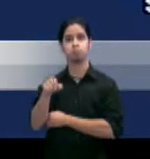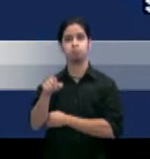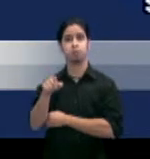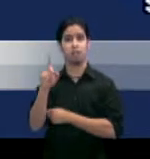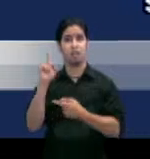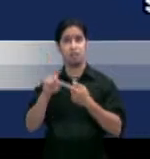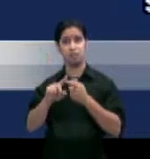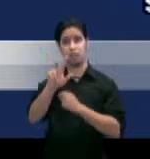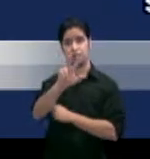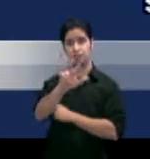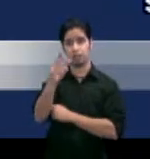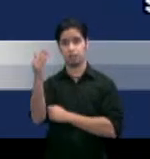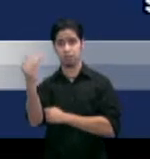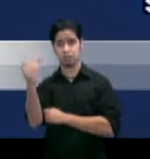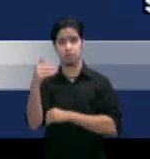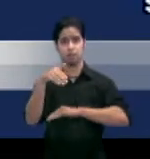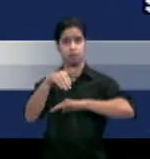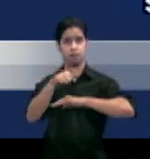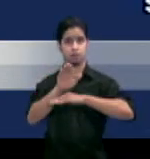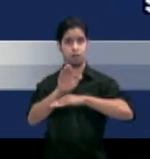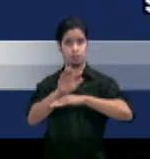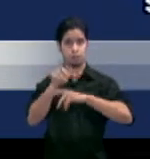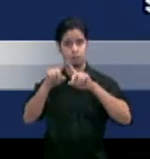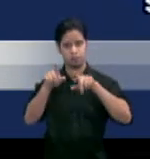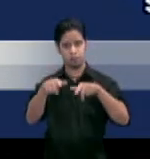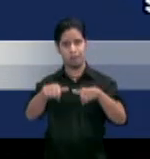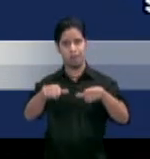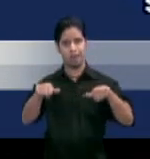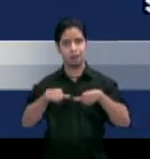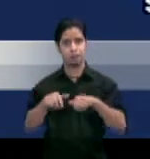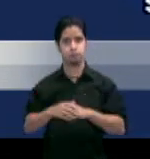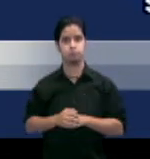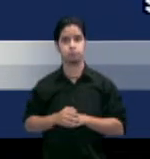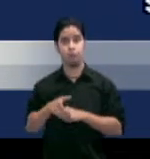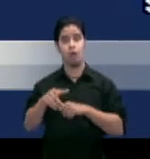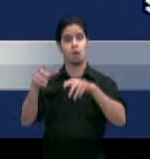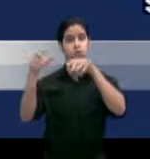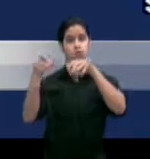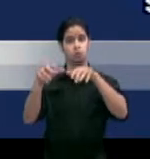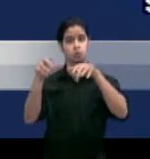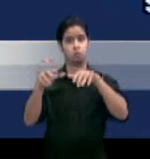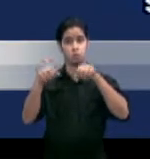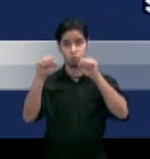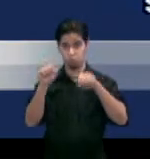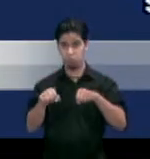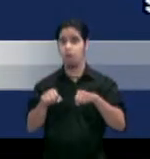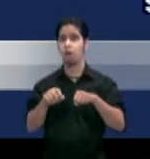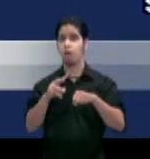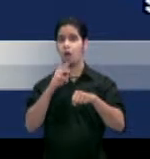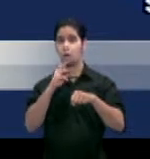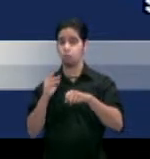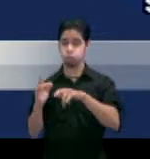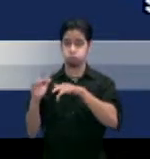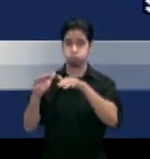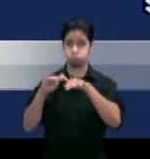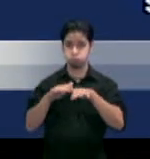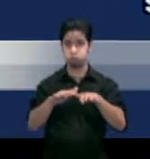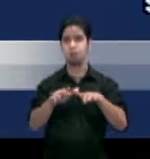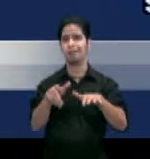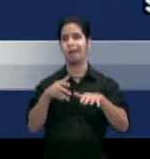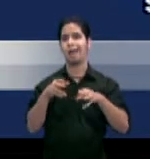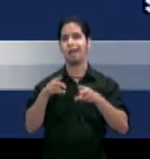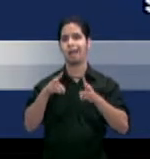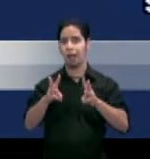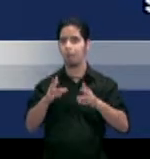las 3 y 15 de la tarde para estas zonas. La lluvia, además, provocaría altos niveles de cuerpos de agua, inundaciones en las calles,